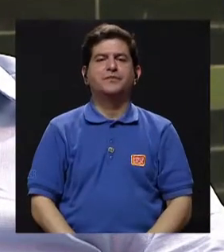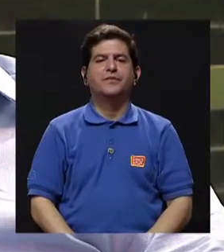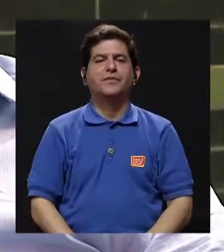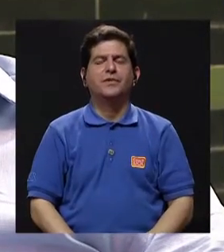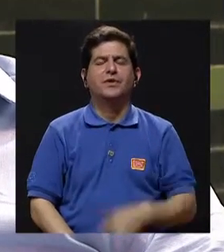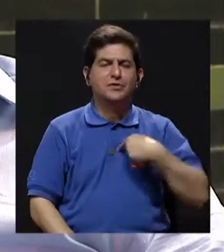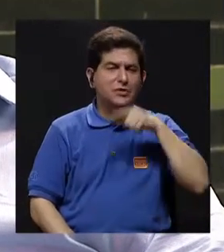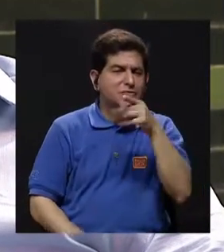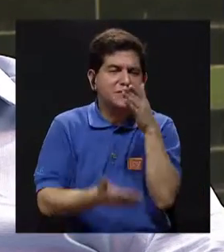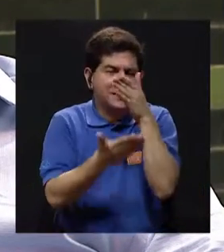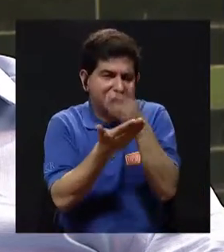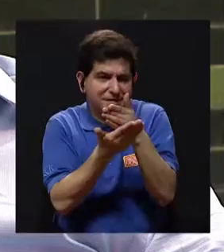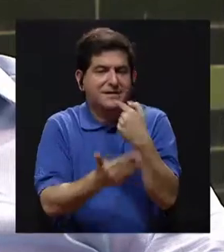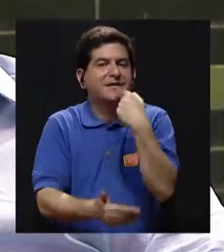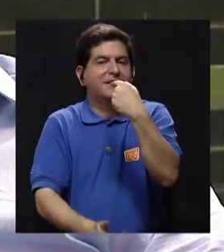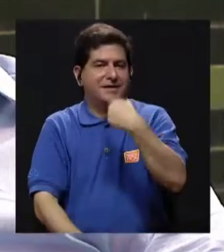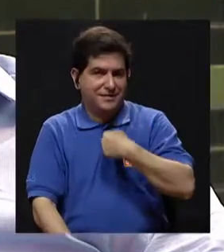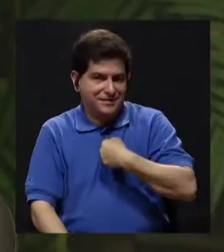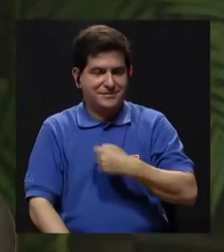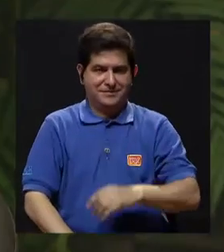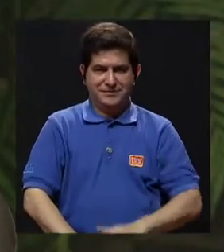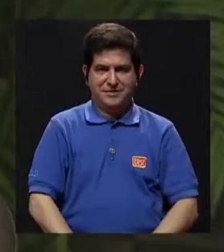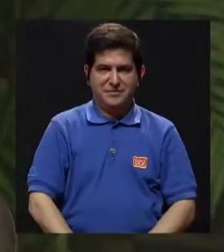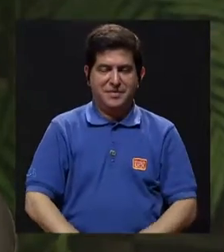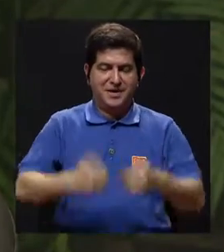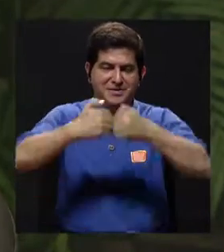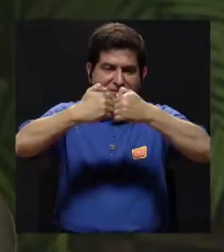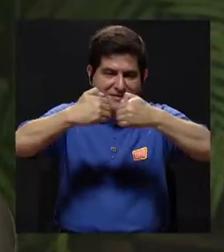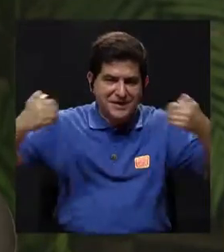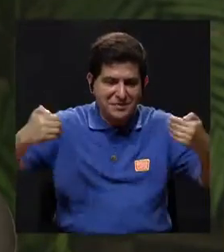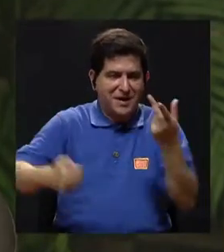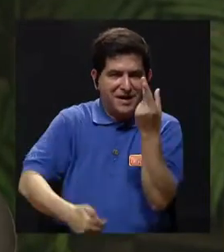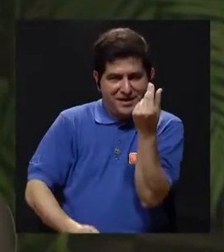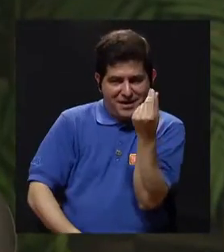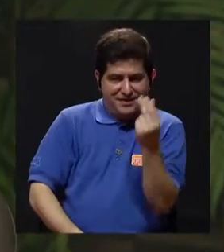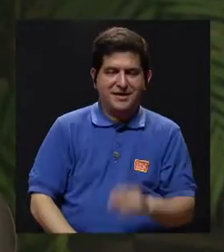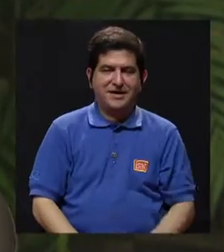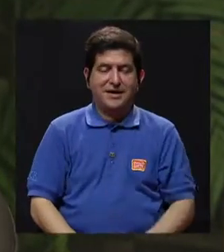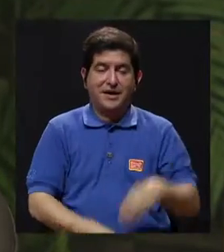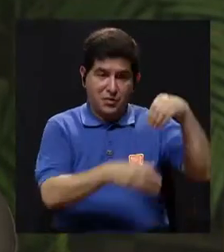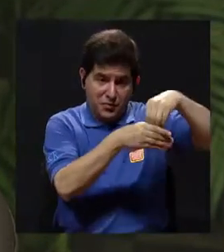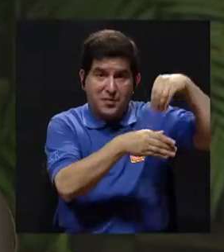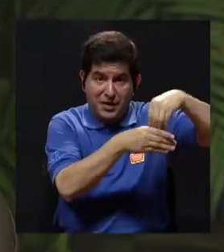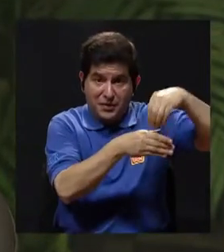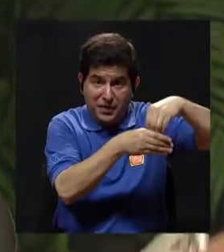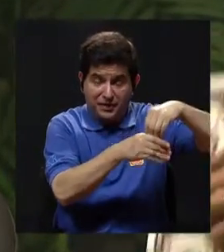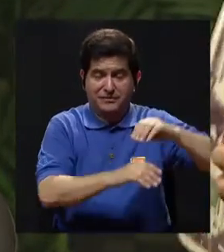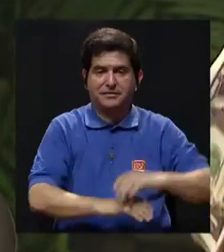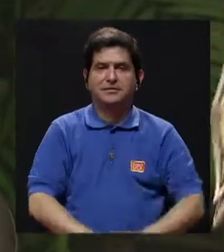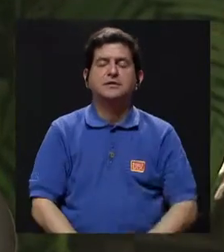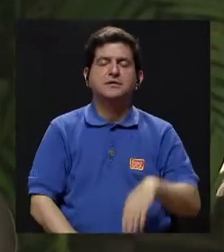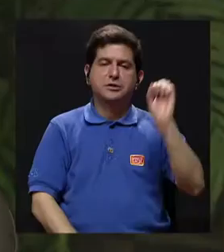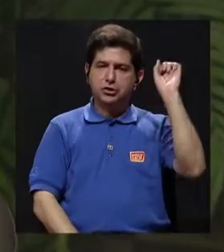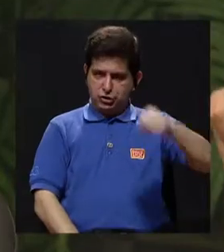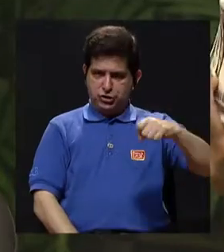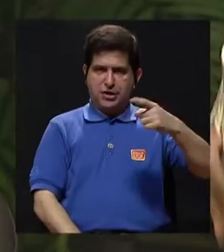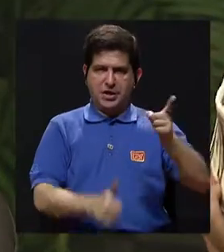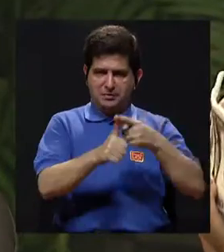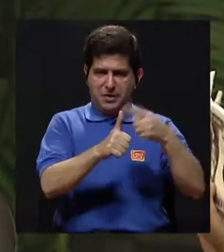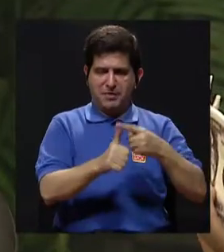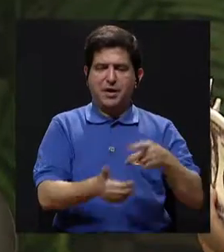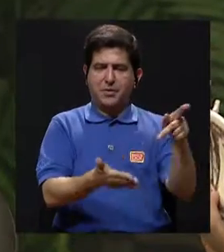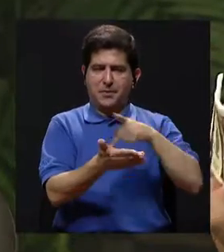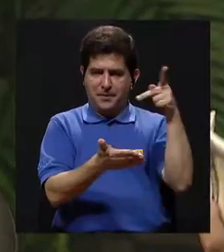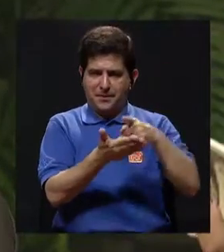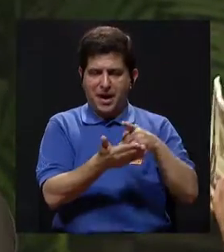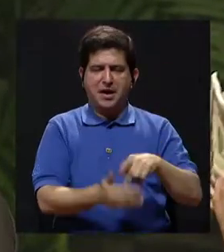don Javier, yo lo interrumpía porque usted nos decía de separar los dineros para ahorrar y demás. Sí, primero yo recibo